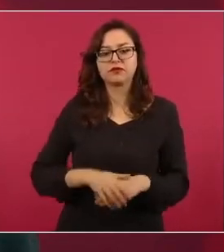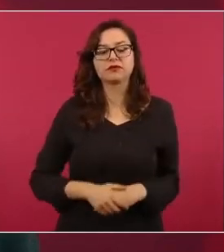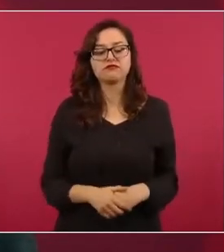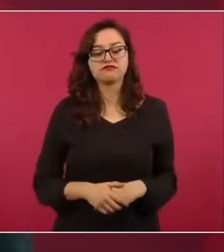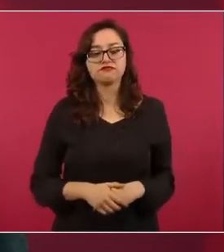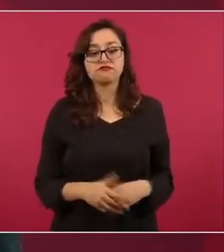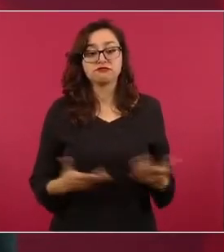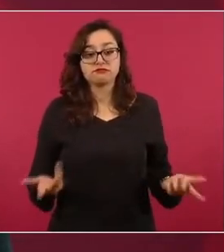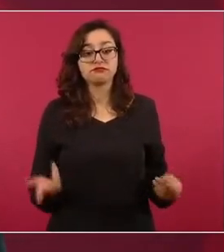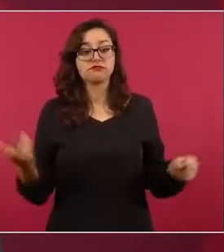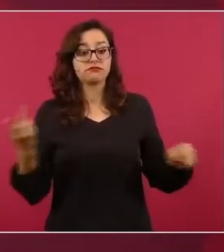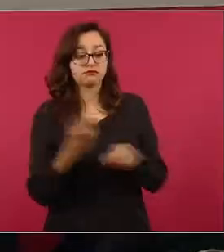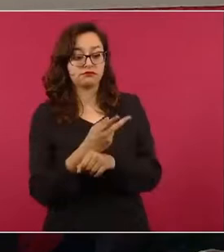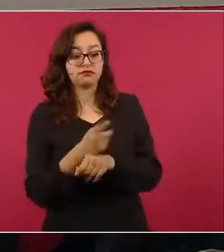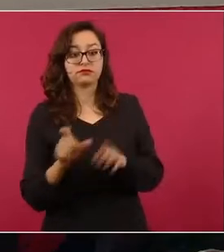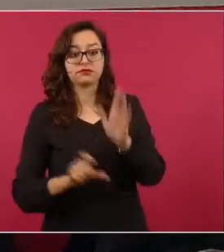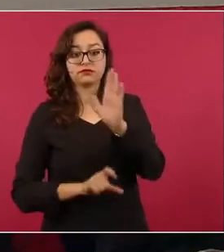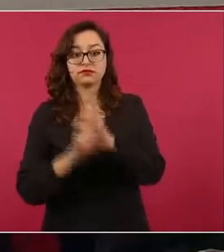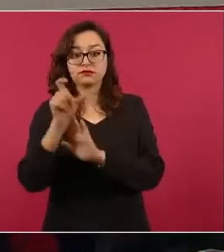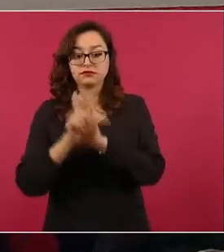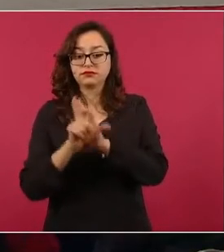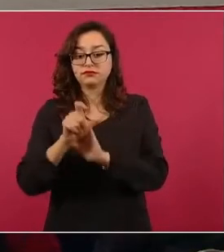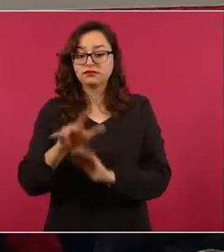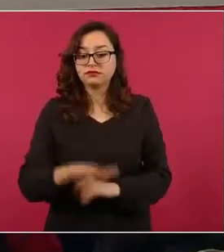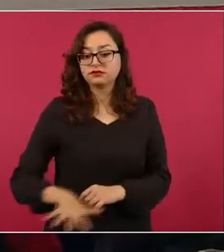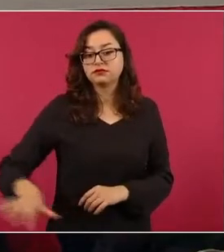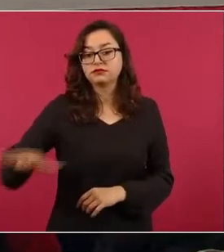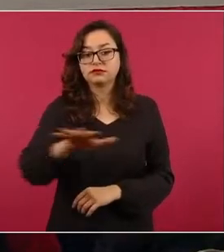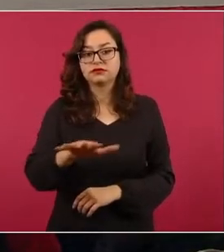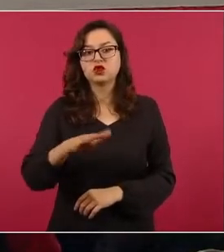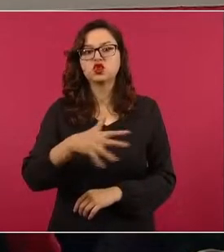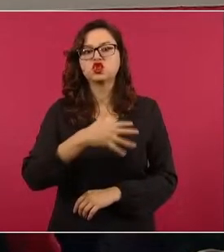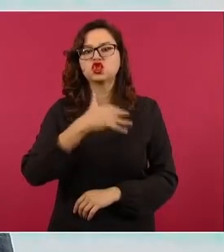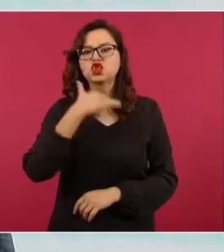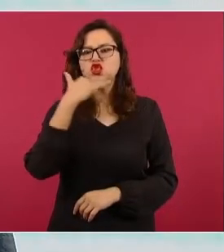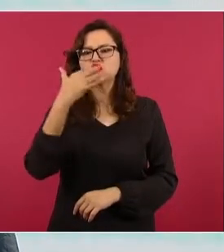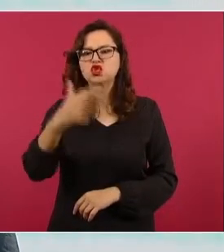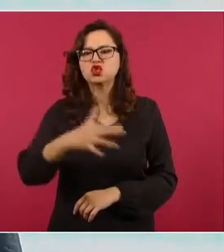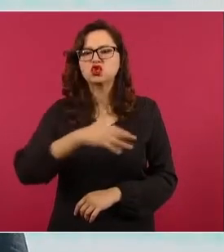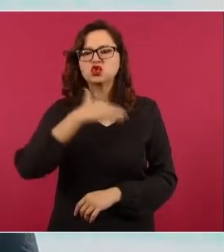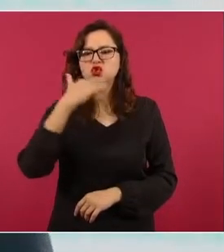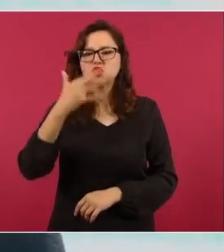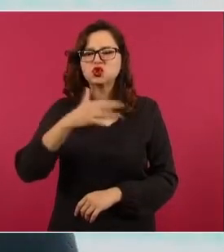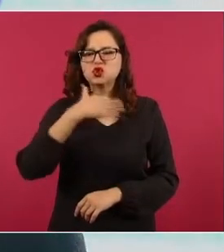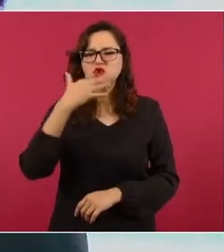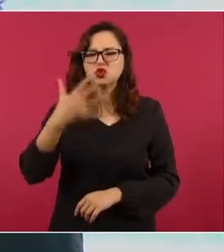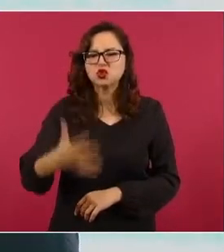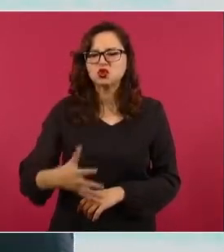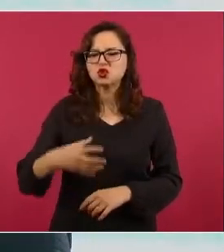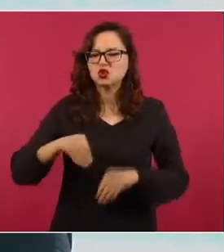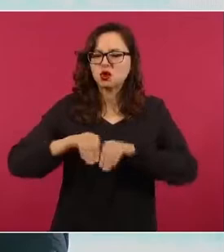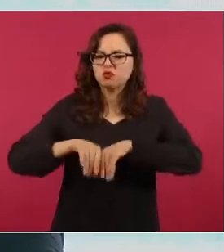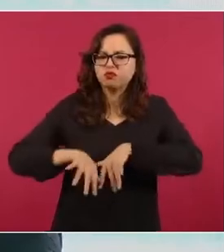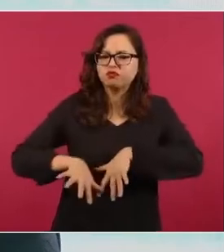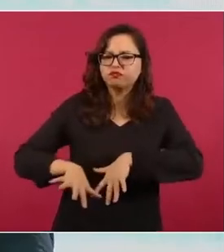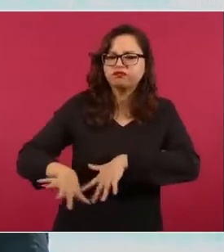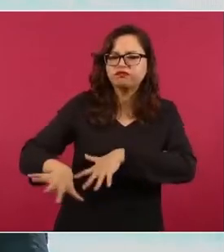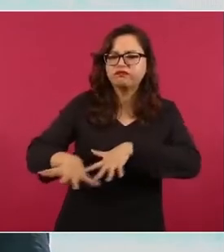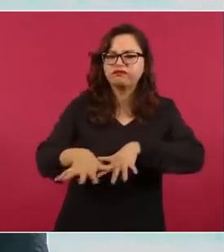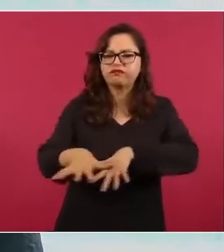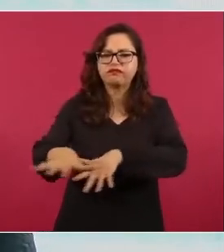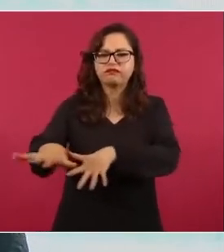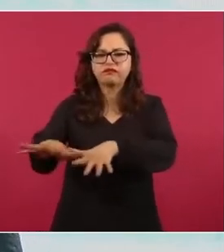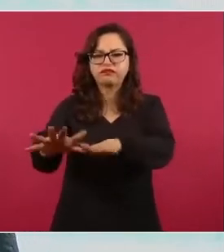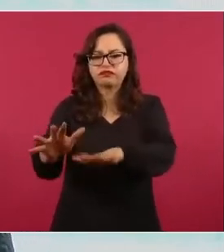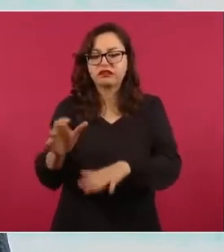Life for You, que aseguraba que era un derrame de aguas negras en la bahía de Acapulco y que supuestamente